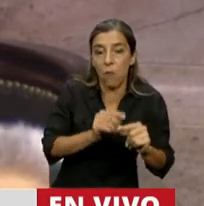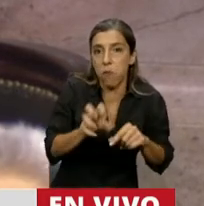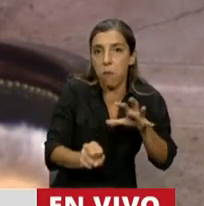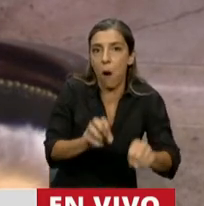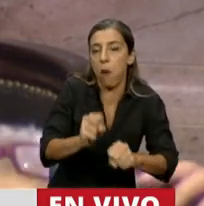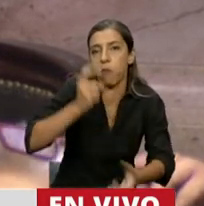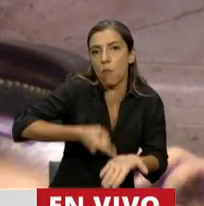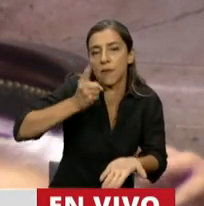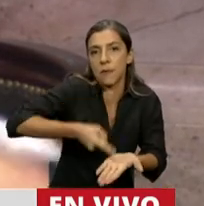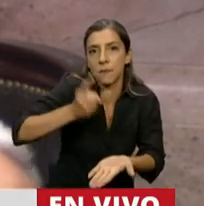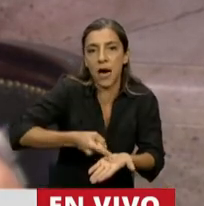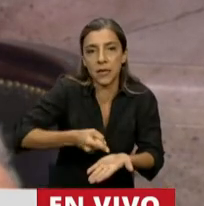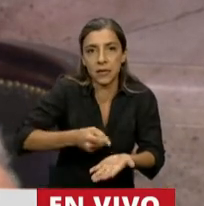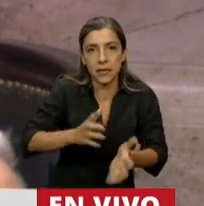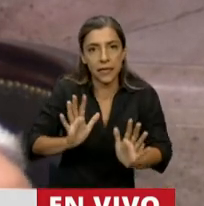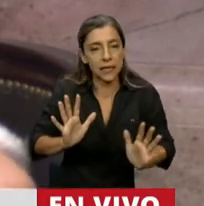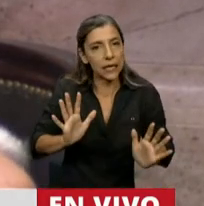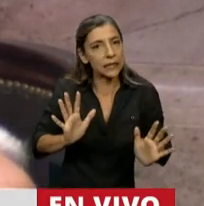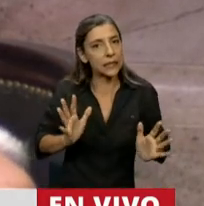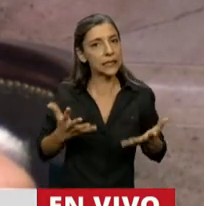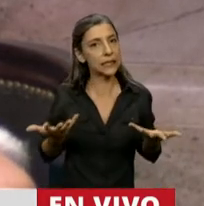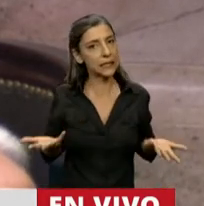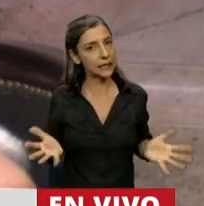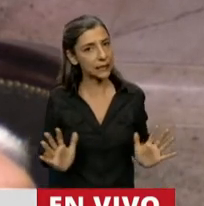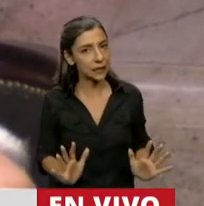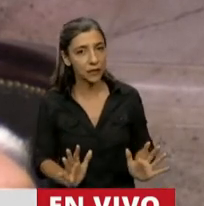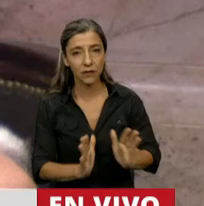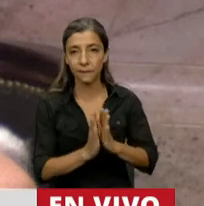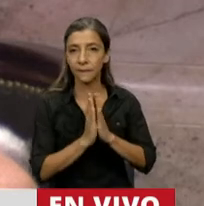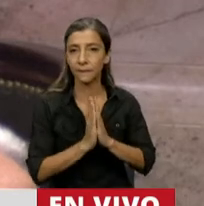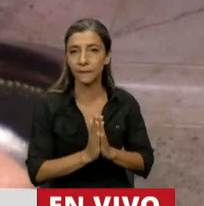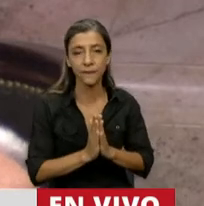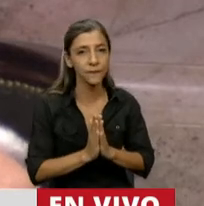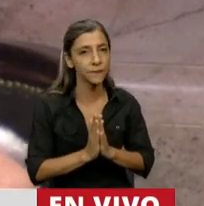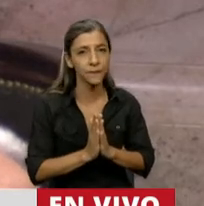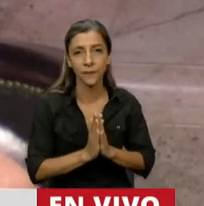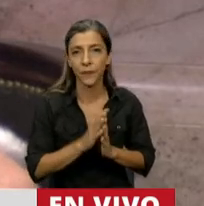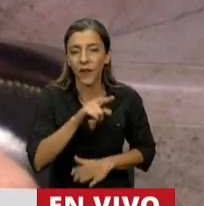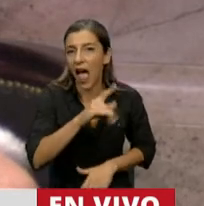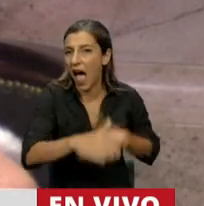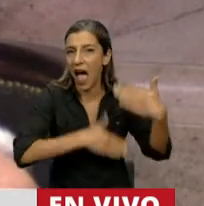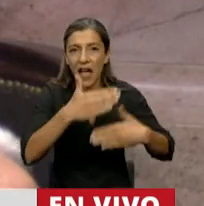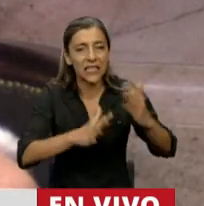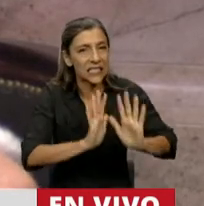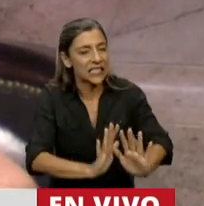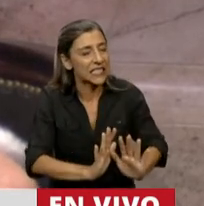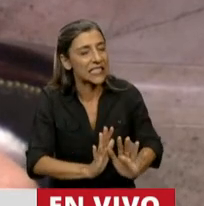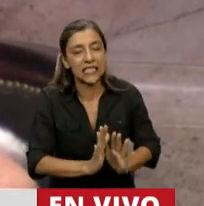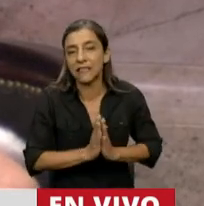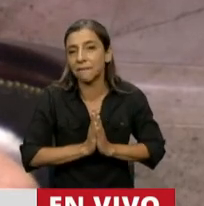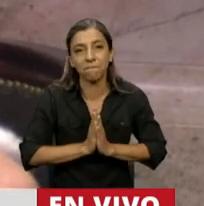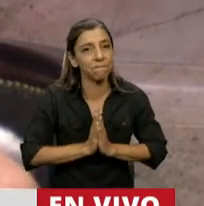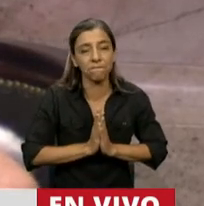autoritario. Así que les digo eso, no avancen de esta manera, porque